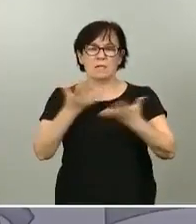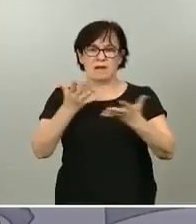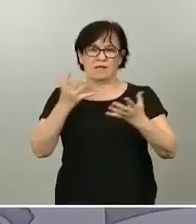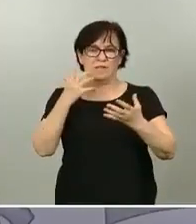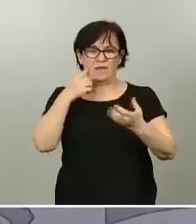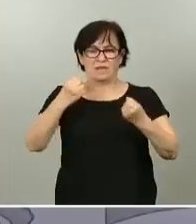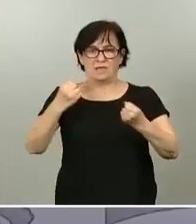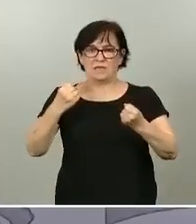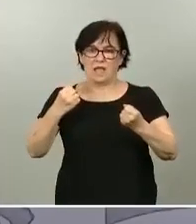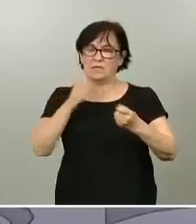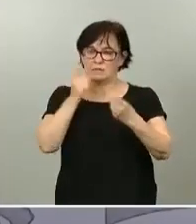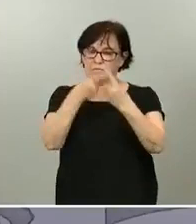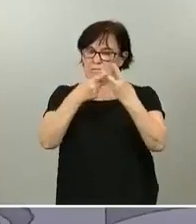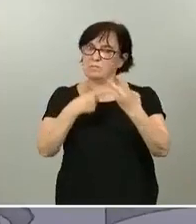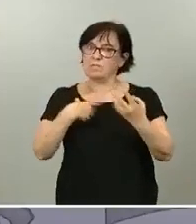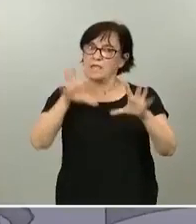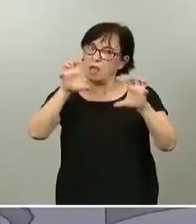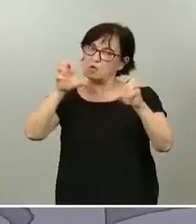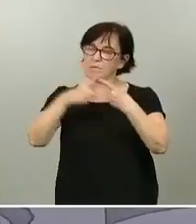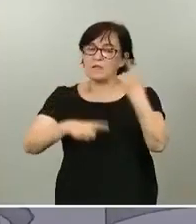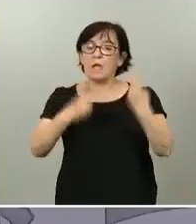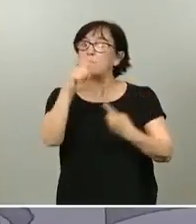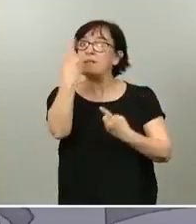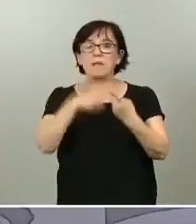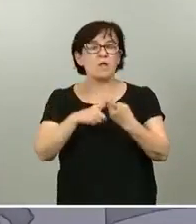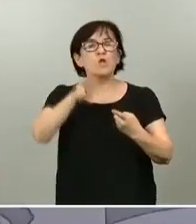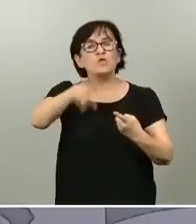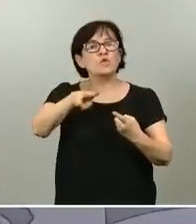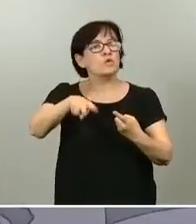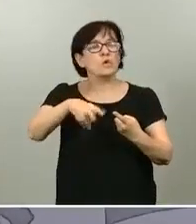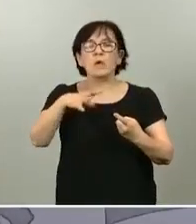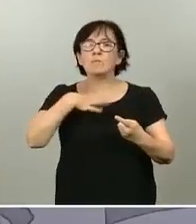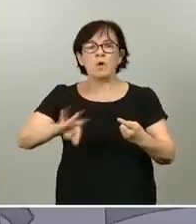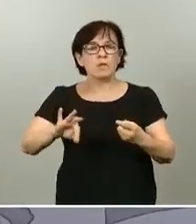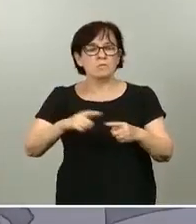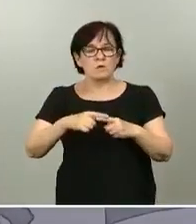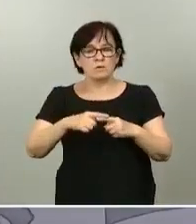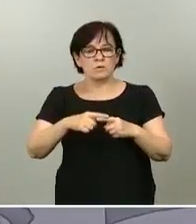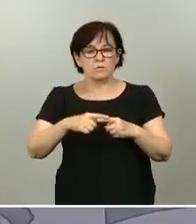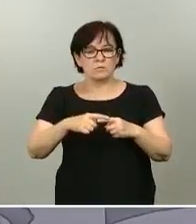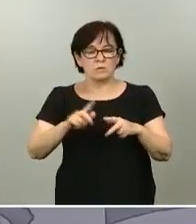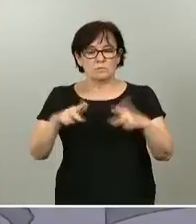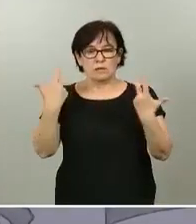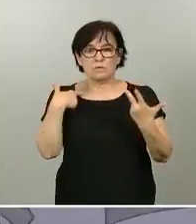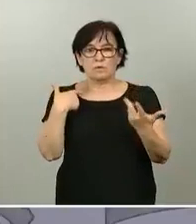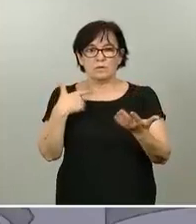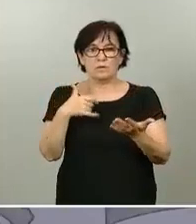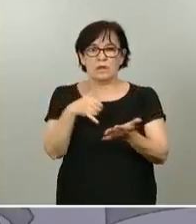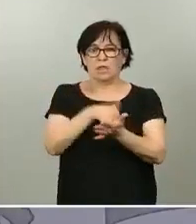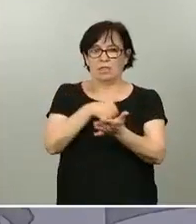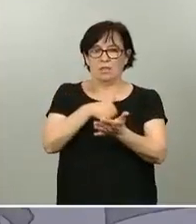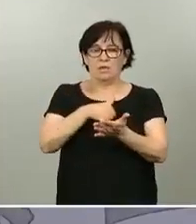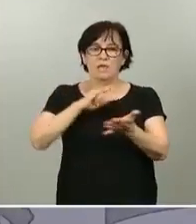me gustaría compartir con ustedes es, sin duda, que nunca más podemos permitirnos que se debilite nuestro Sistema Nacional de Salud.